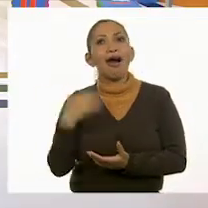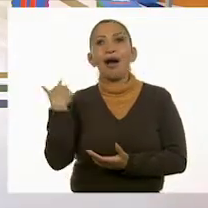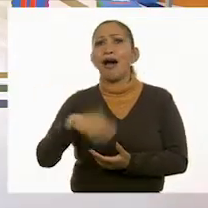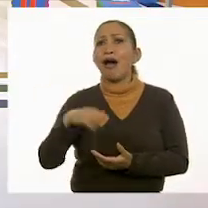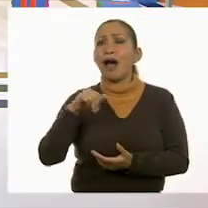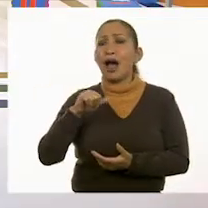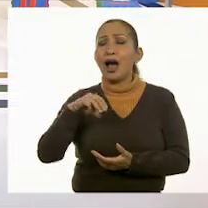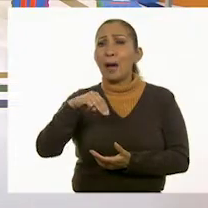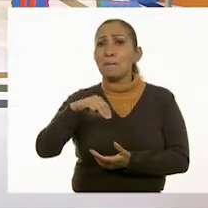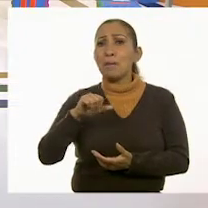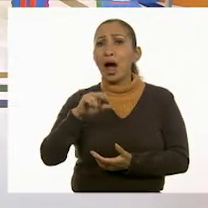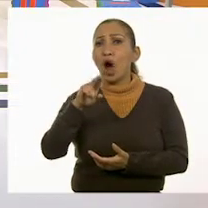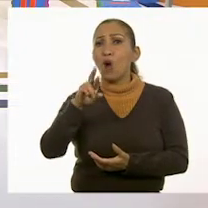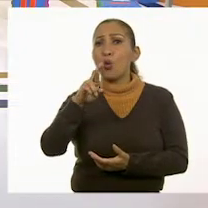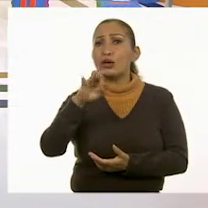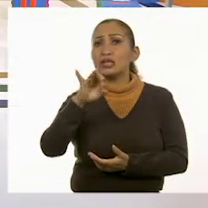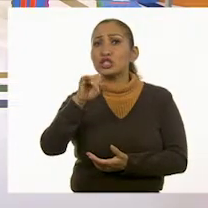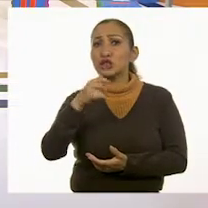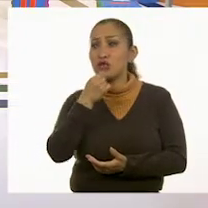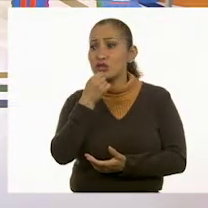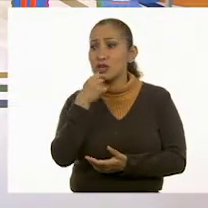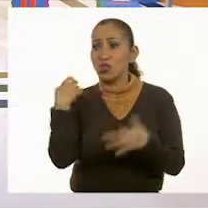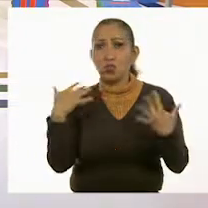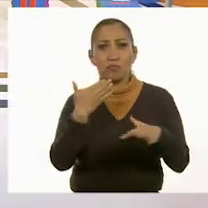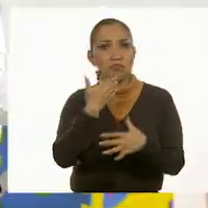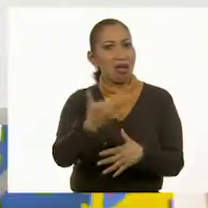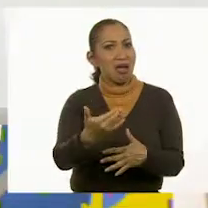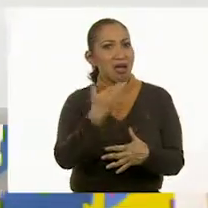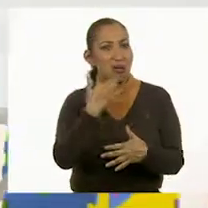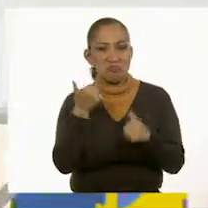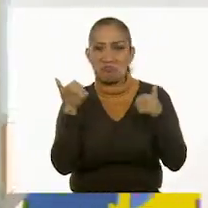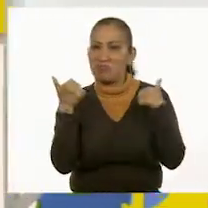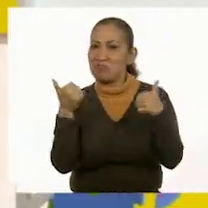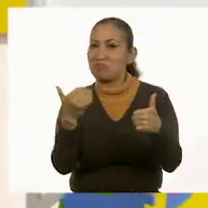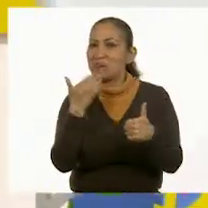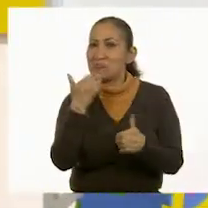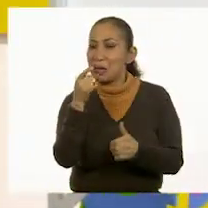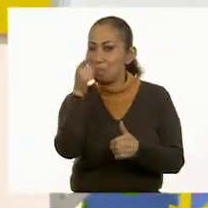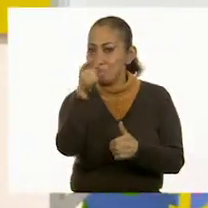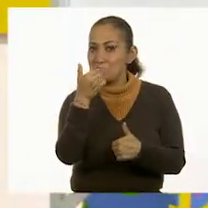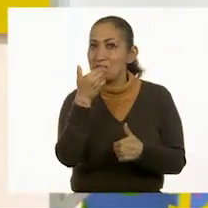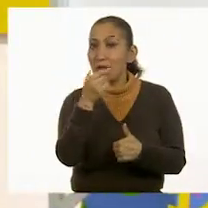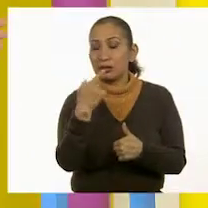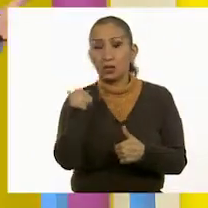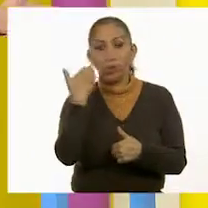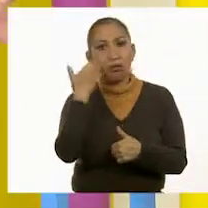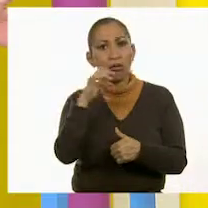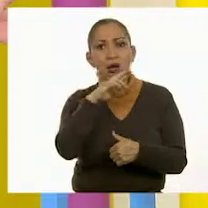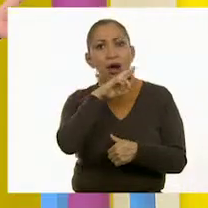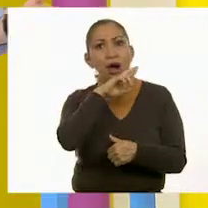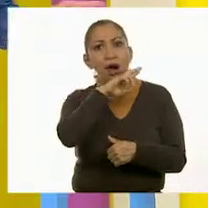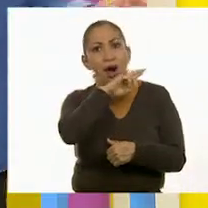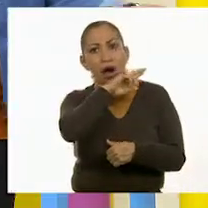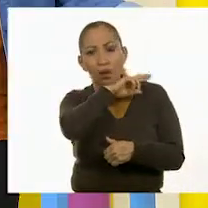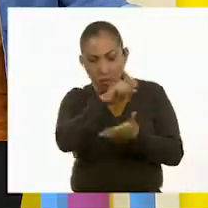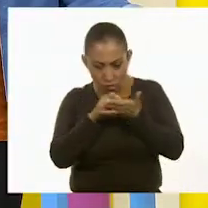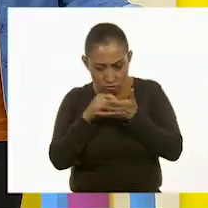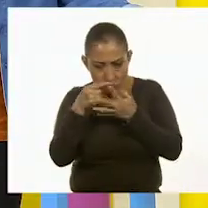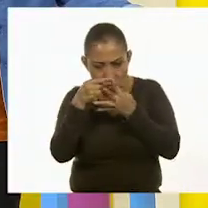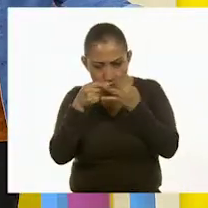Mauricio, muy bien. Mauricio, lo hiciste muy bien. Y se tardó nada, ¿verdad? No.